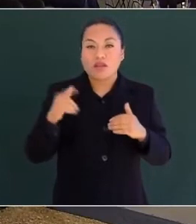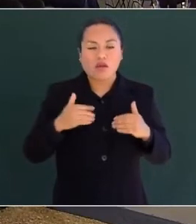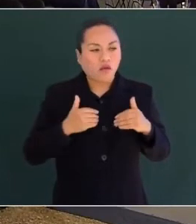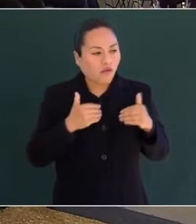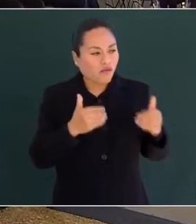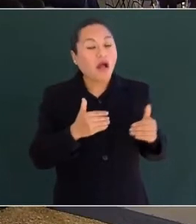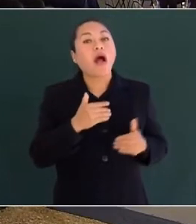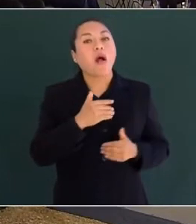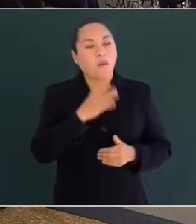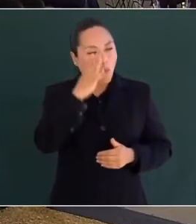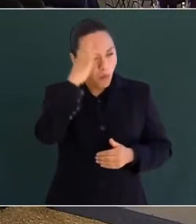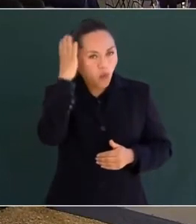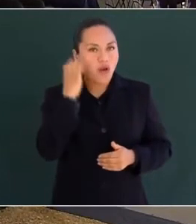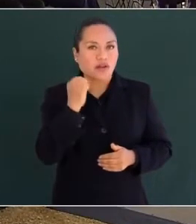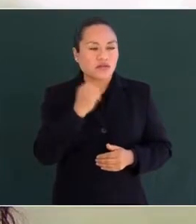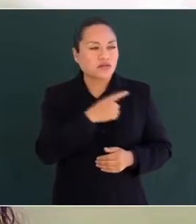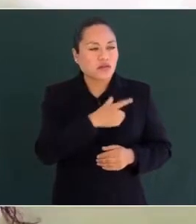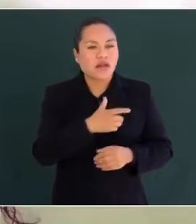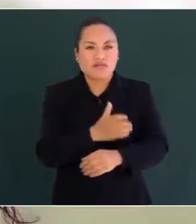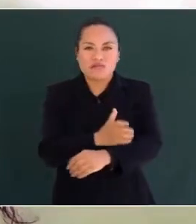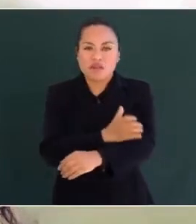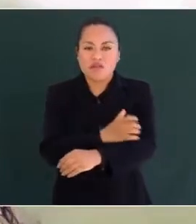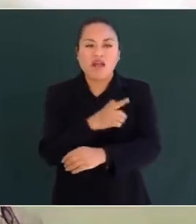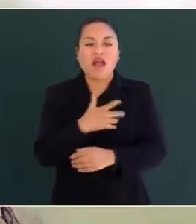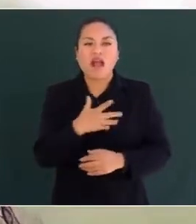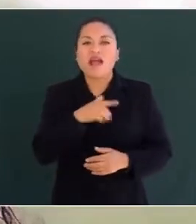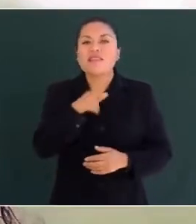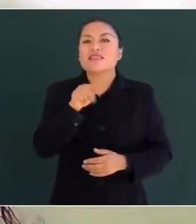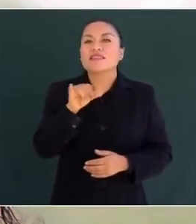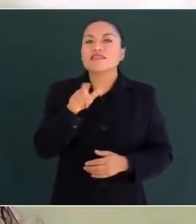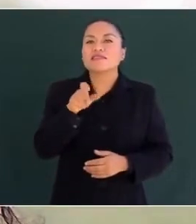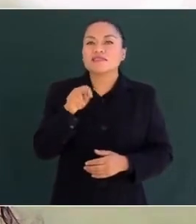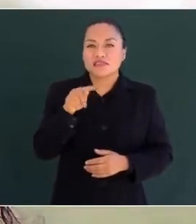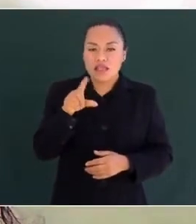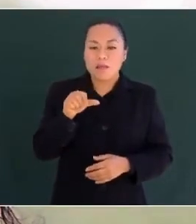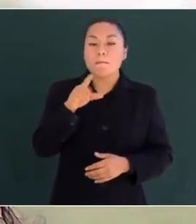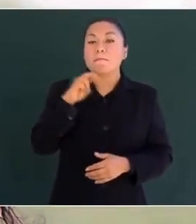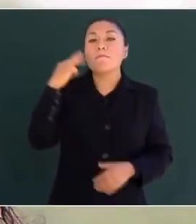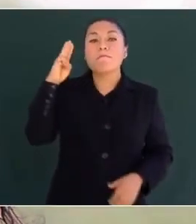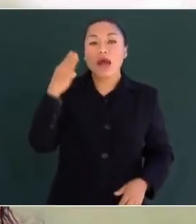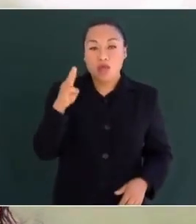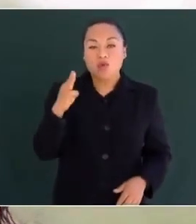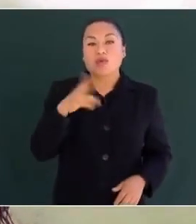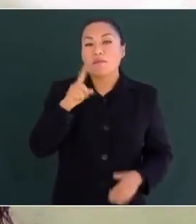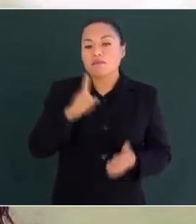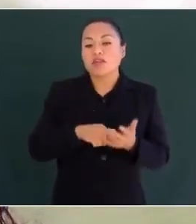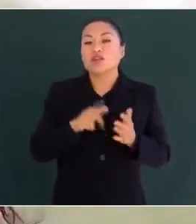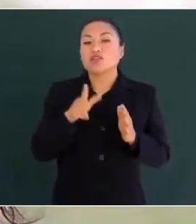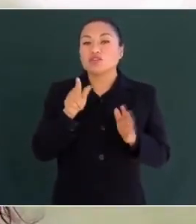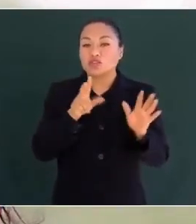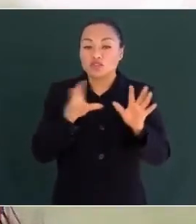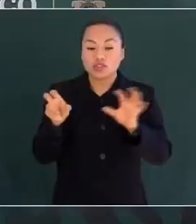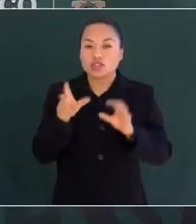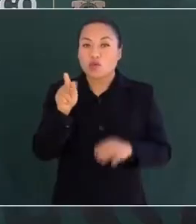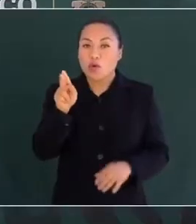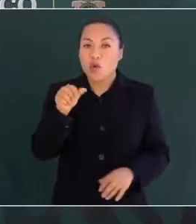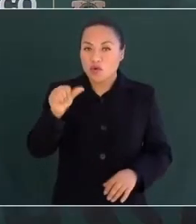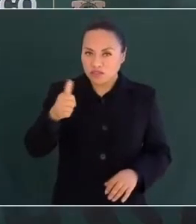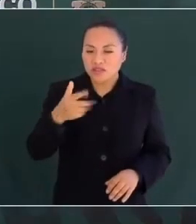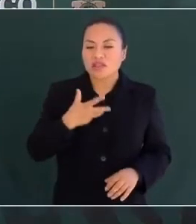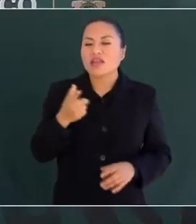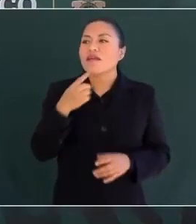Morelos, a quien acompañó en la toma de Tixtla en mayo de 1811. Ignacio Manuel Altamirano